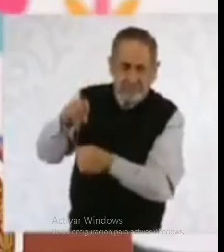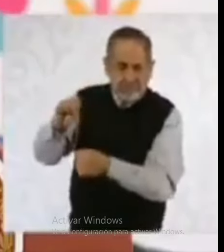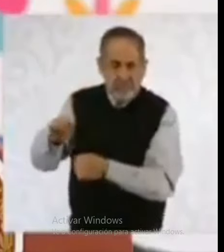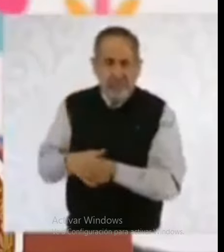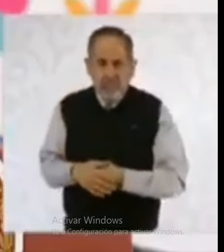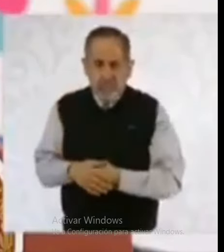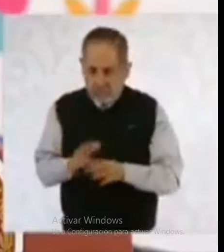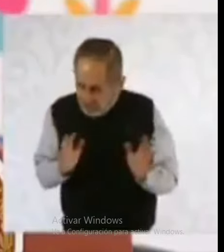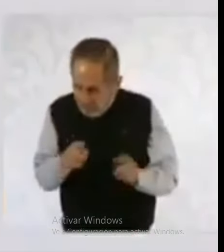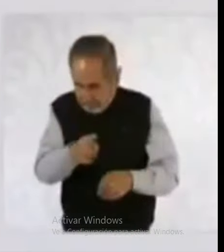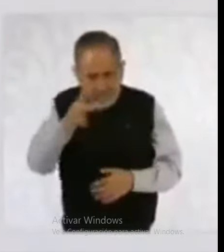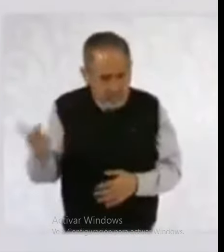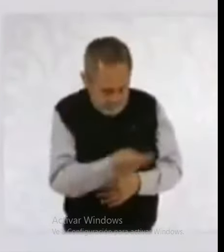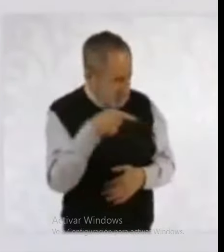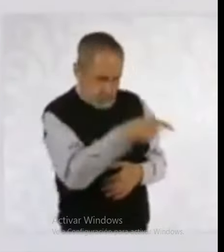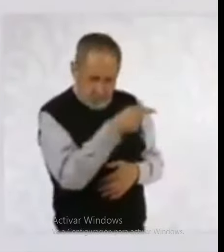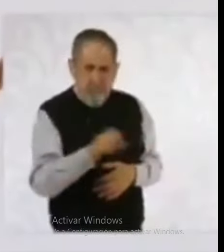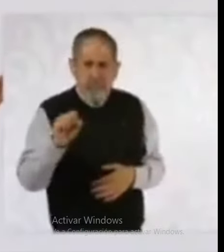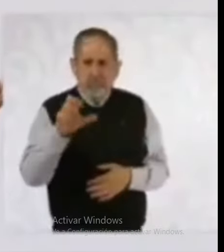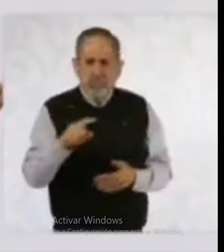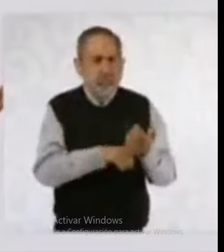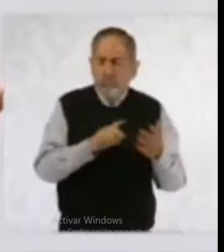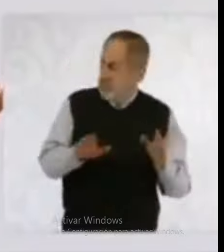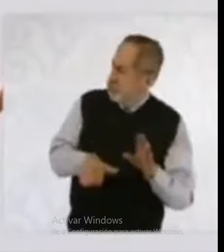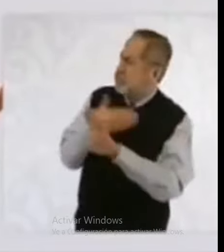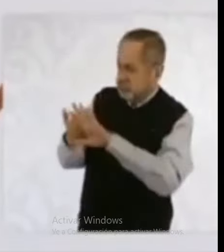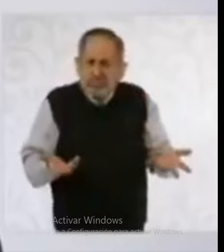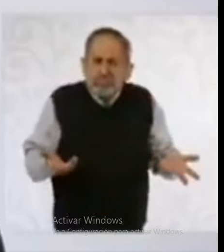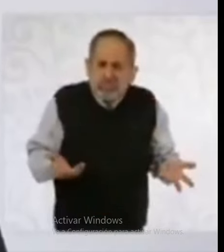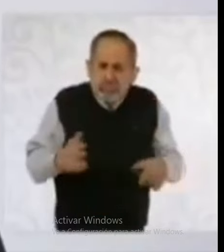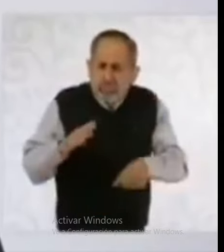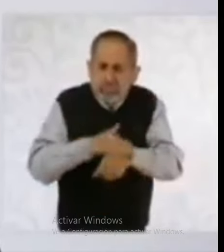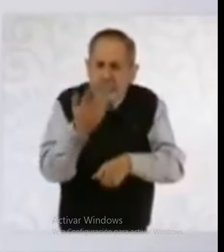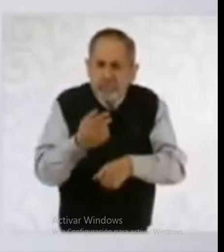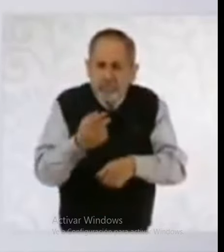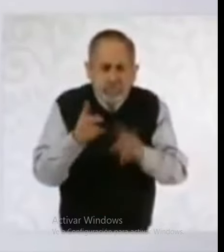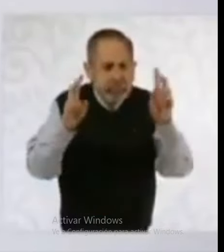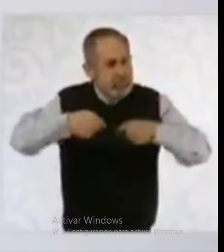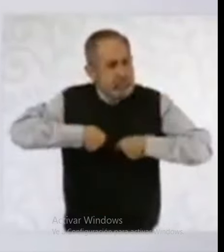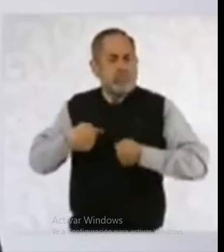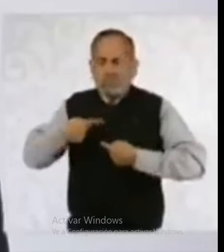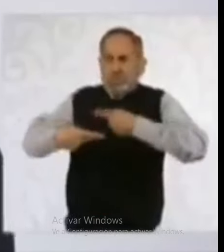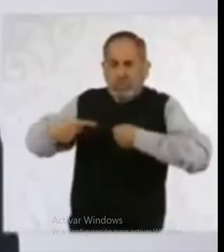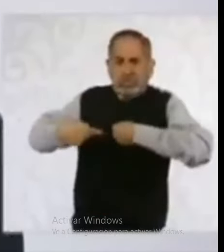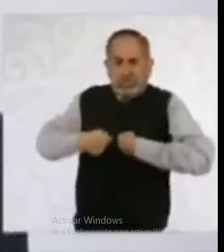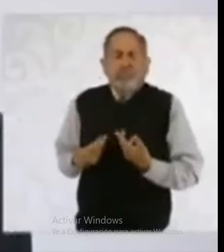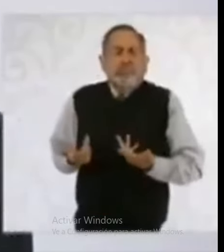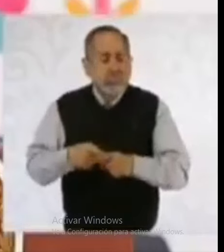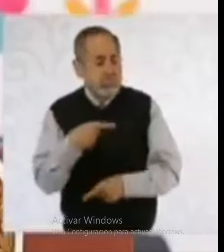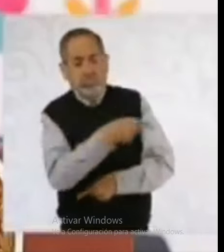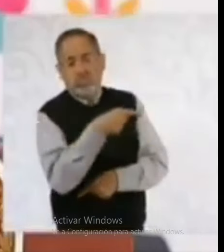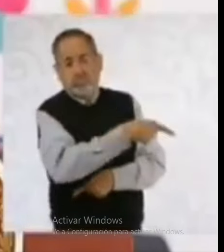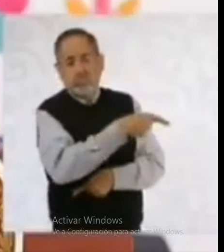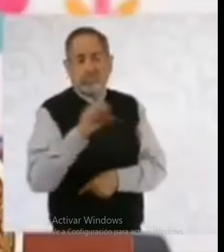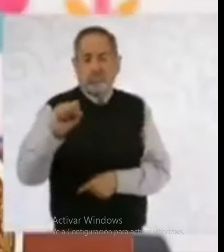preguntaron a la Corte si puede ir en contra del constituyente. ¿Por qué el tema es de la presidenta? Cuando es la Corte